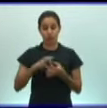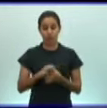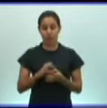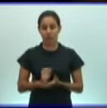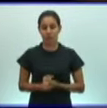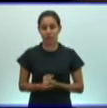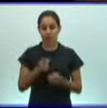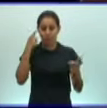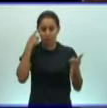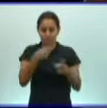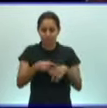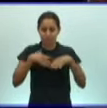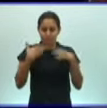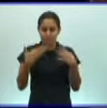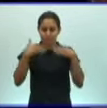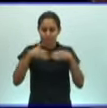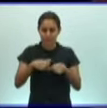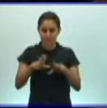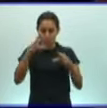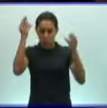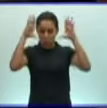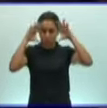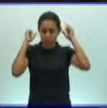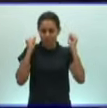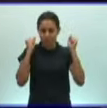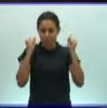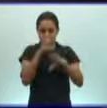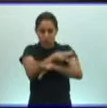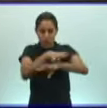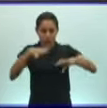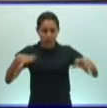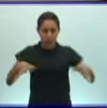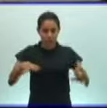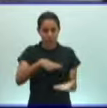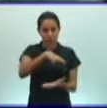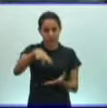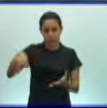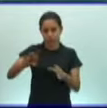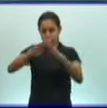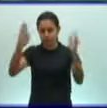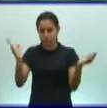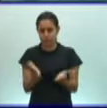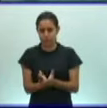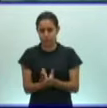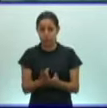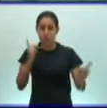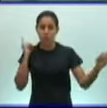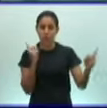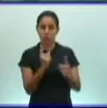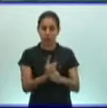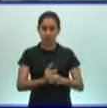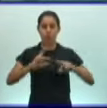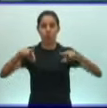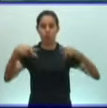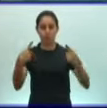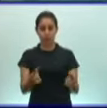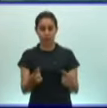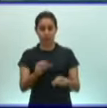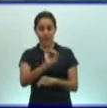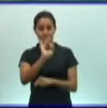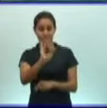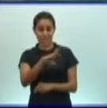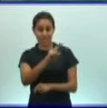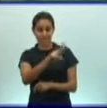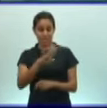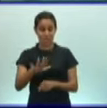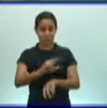el conocimiento del reino animal. En este nuevo reencuentro de 25 minutos, donde vamos a estar interactuando